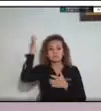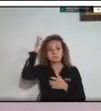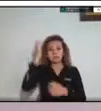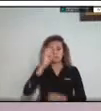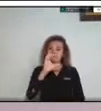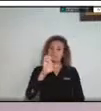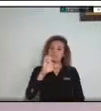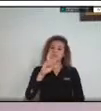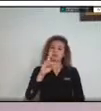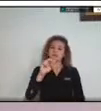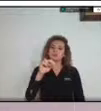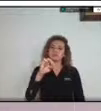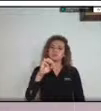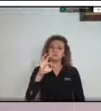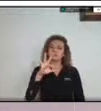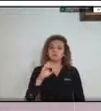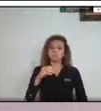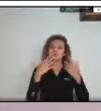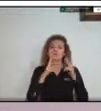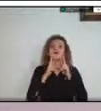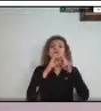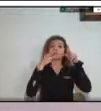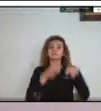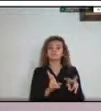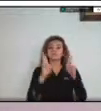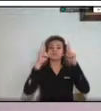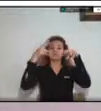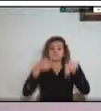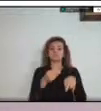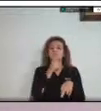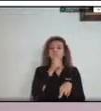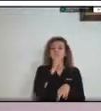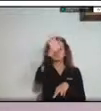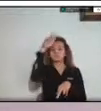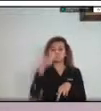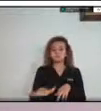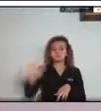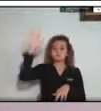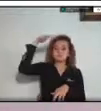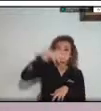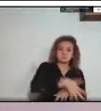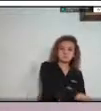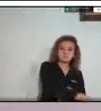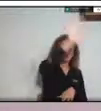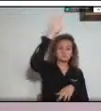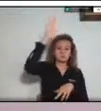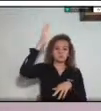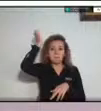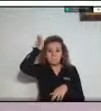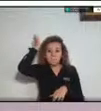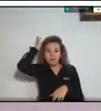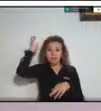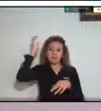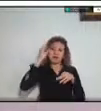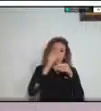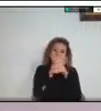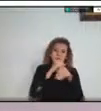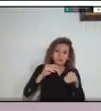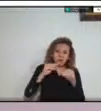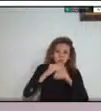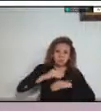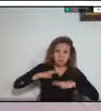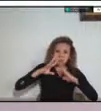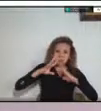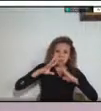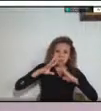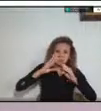generan que los caudales de los ríos aumenten rápidamente, arrastrando gran cantidad de sedimentos, generando aguas abajo, crecientes, súbitas e inundaciones,